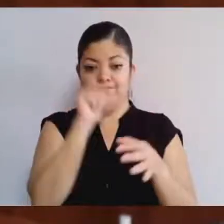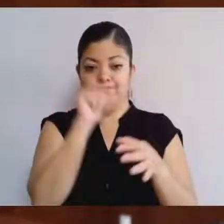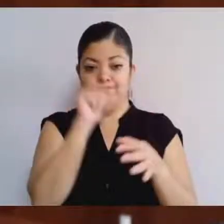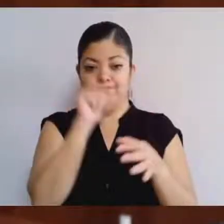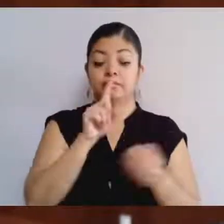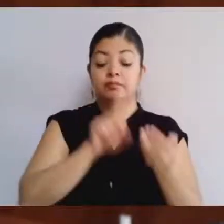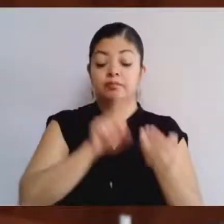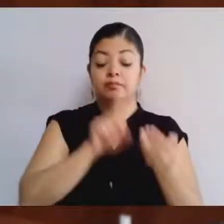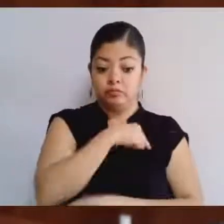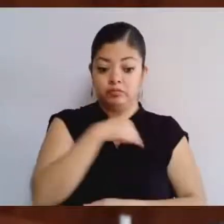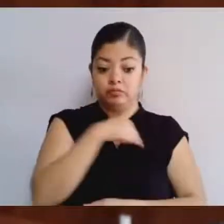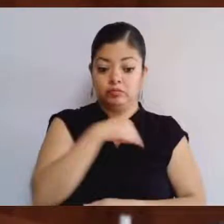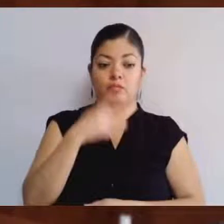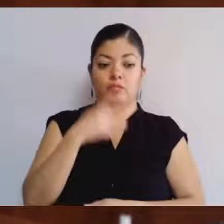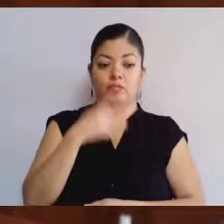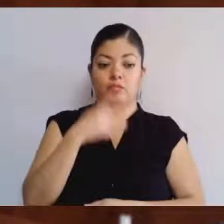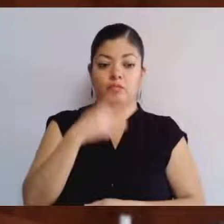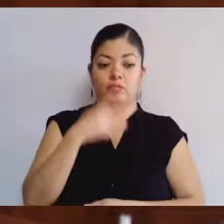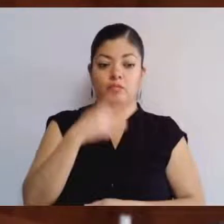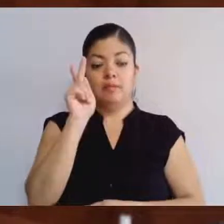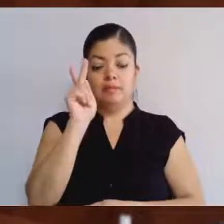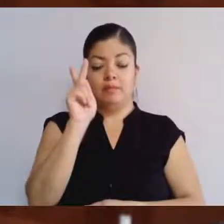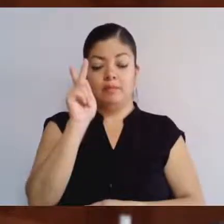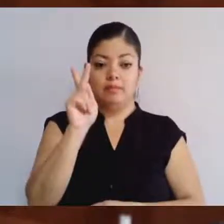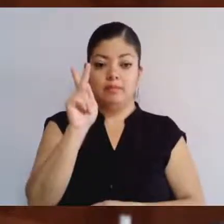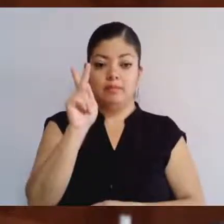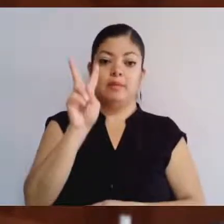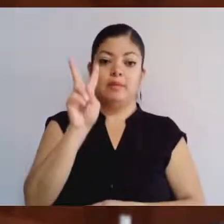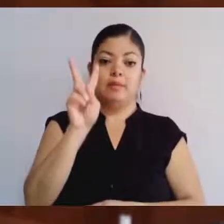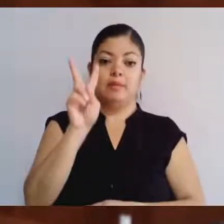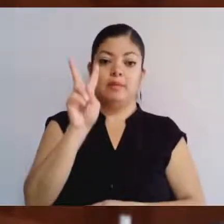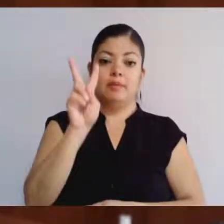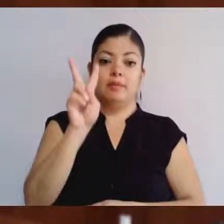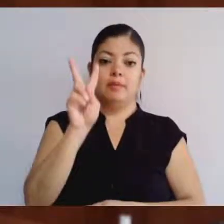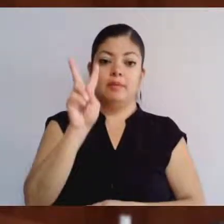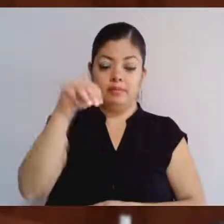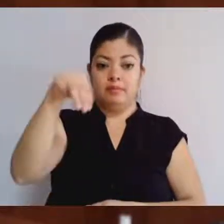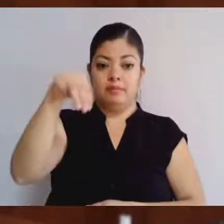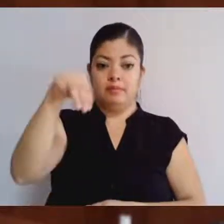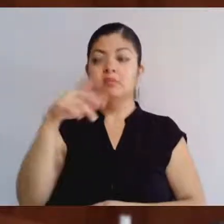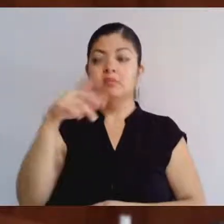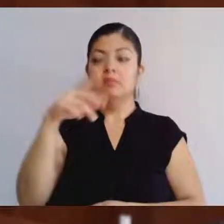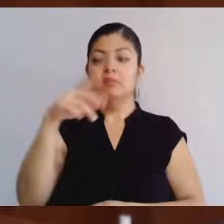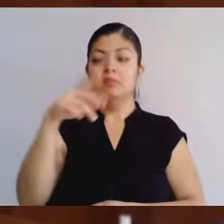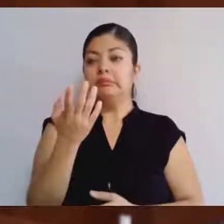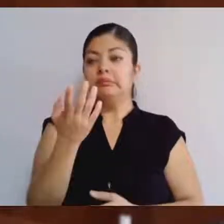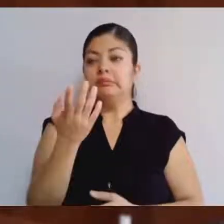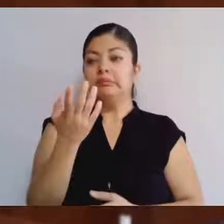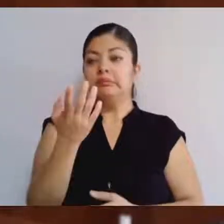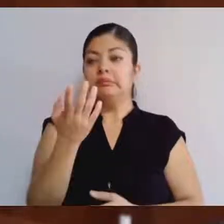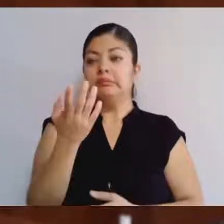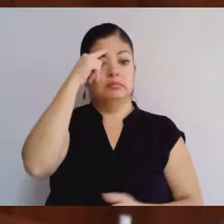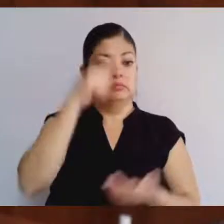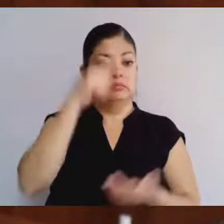Partido Verde Ecologista de México creemos que no debe ser así. Por ello, hemos apostado por impulsar el